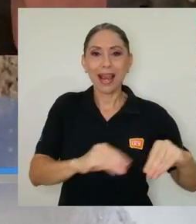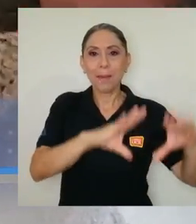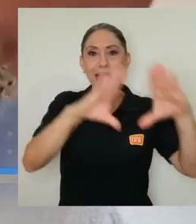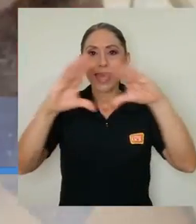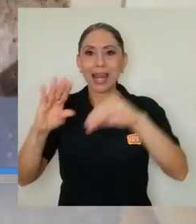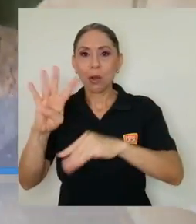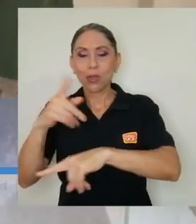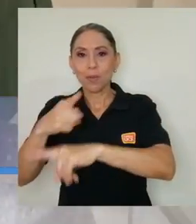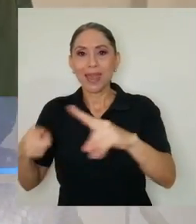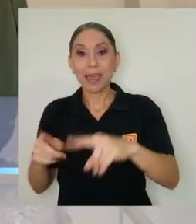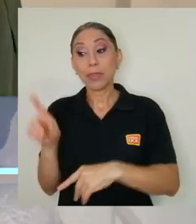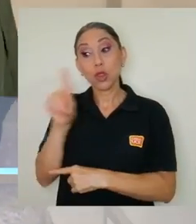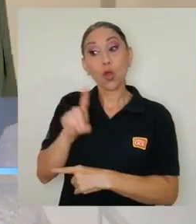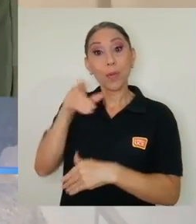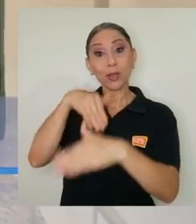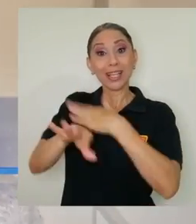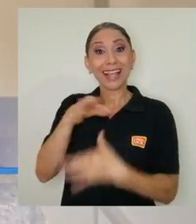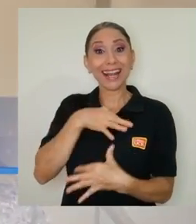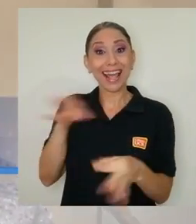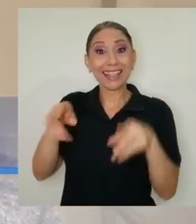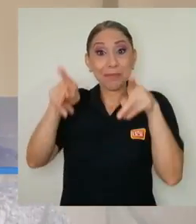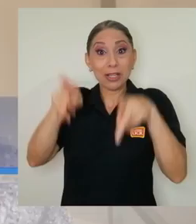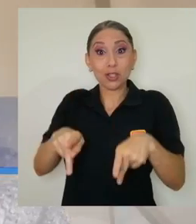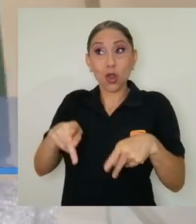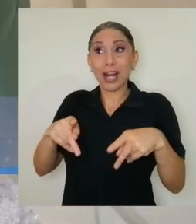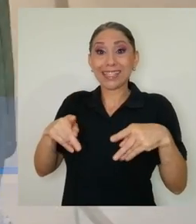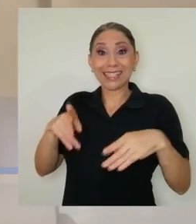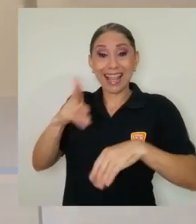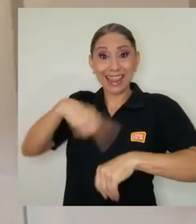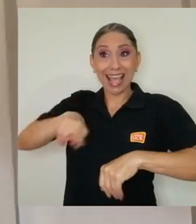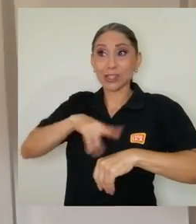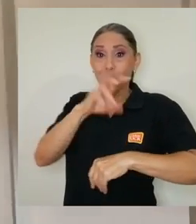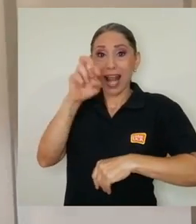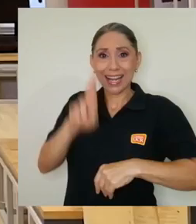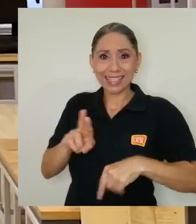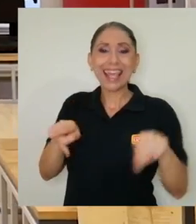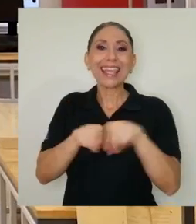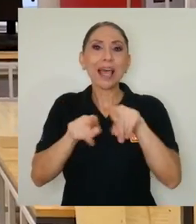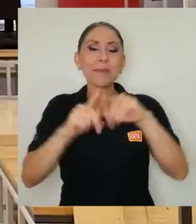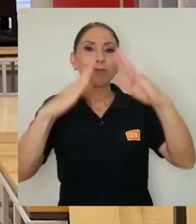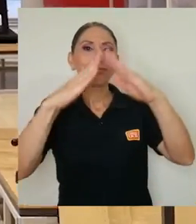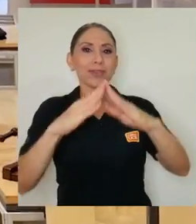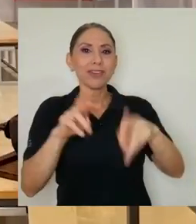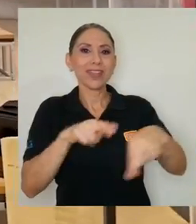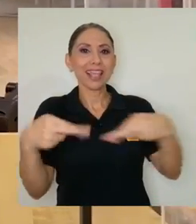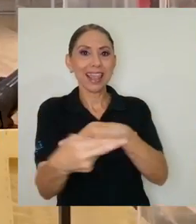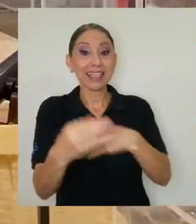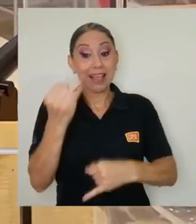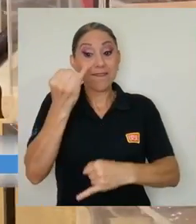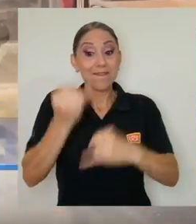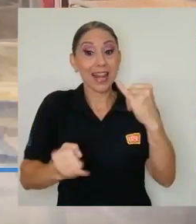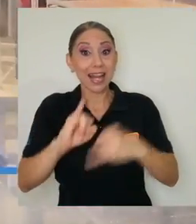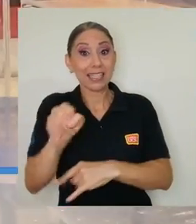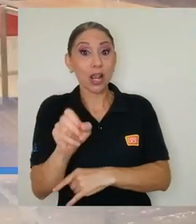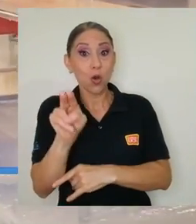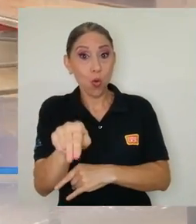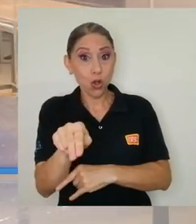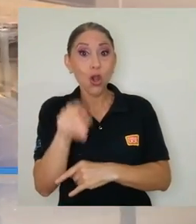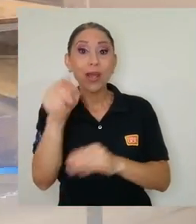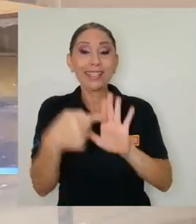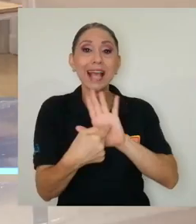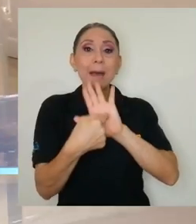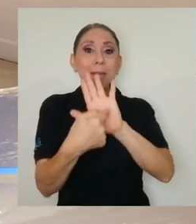y domingos gratis para nacionales y residentes para finales del mes de junio la muestra podrá